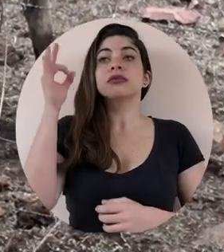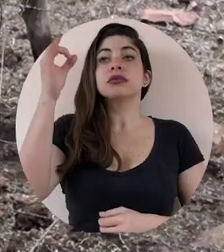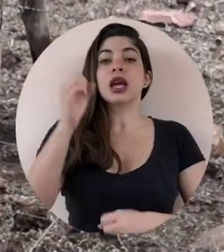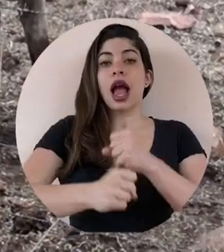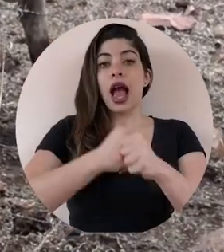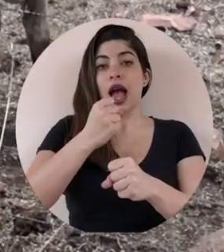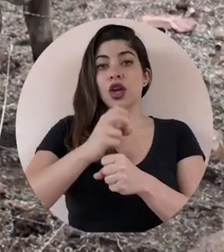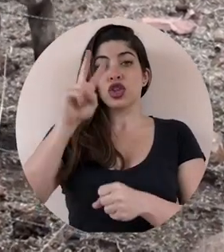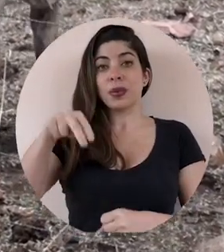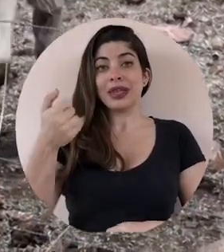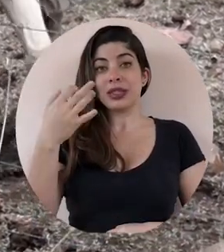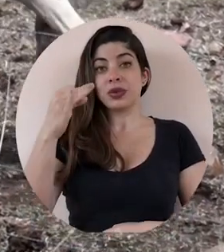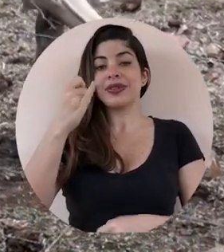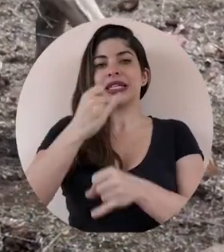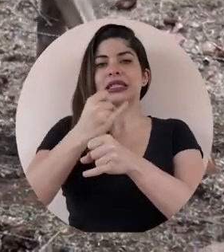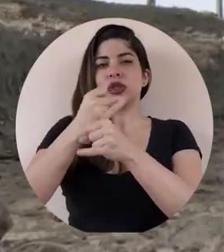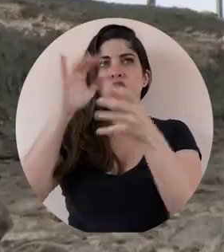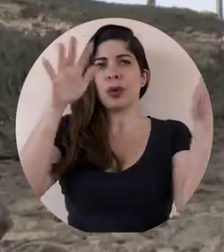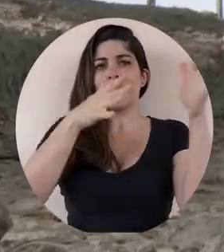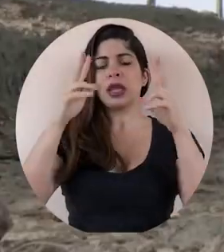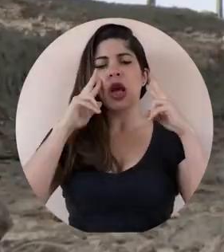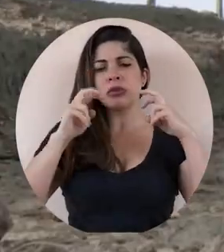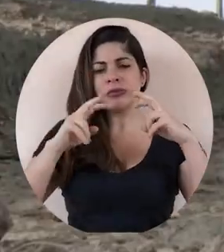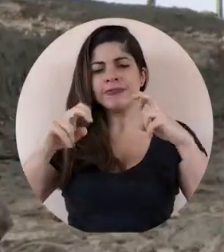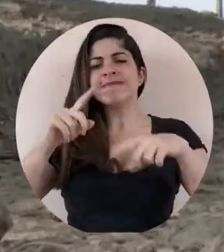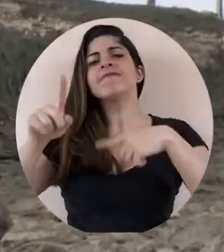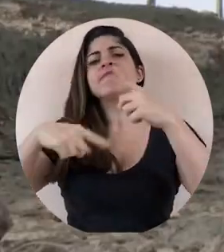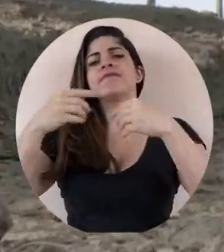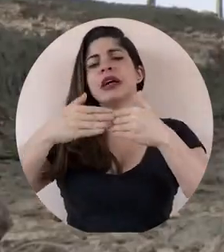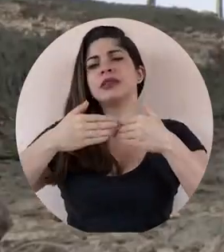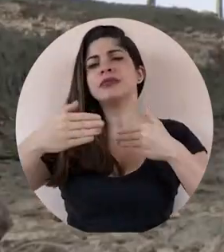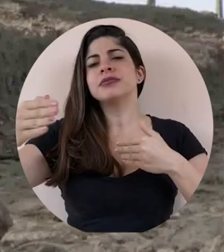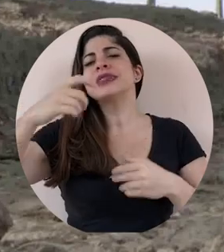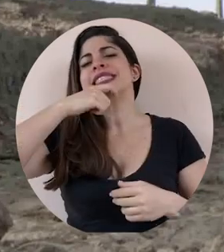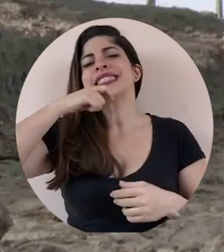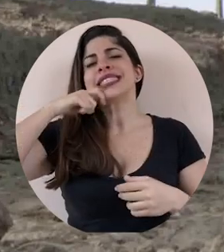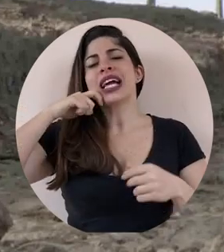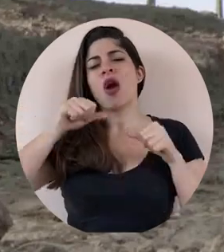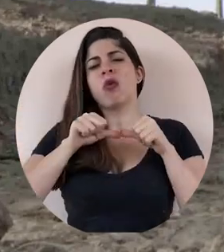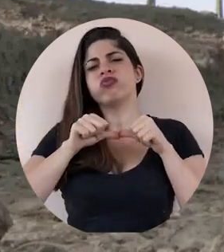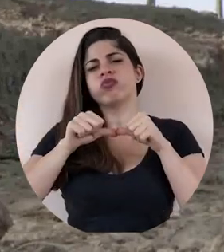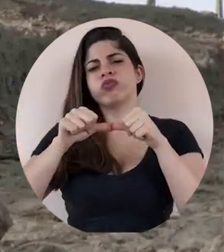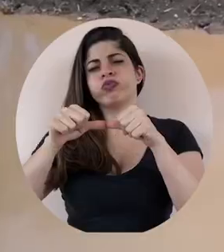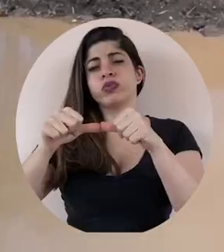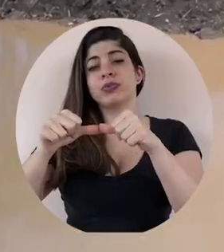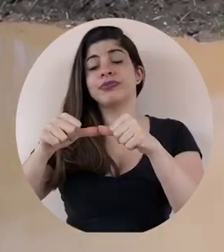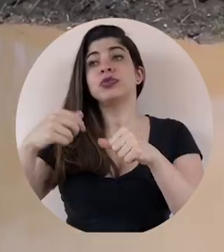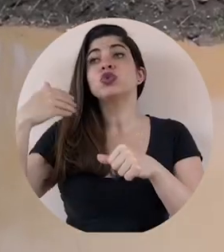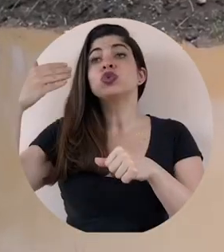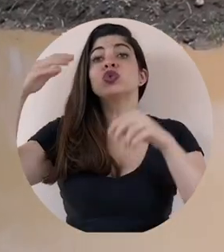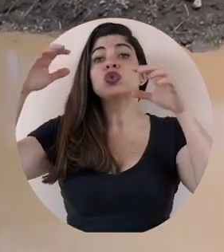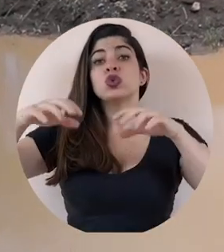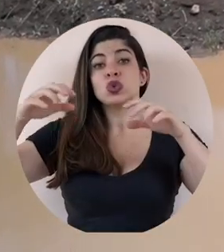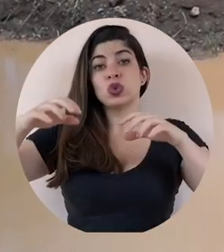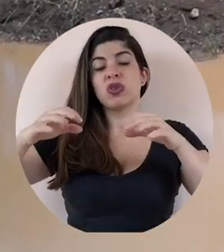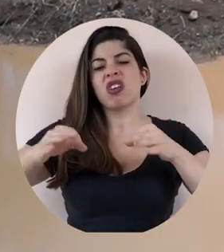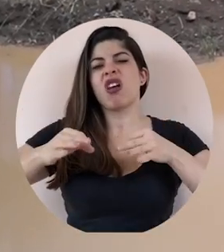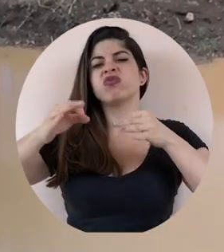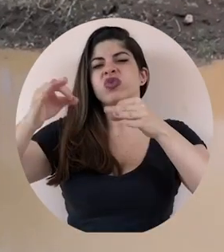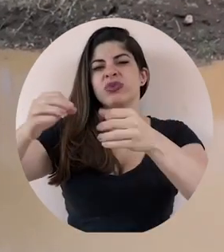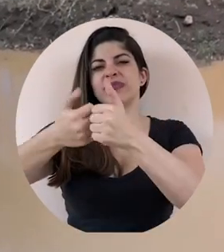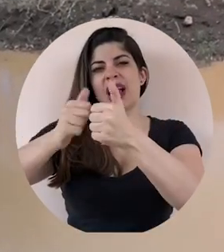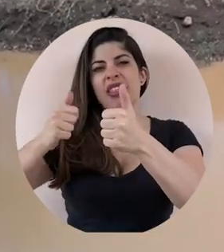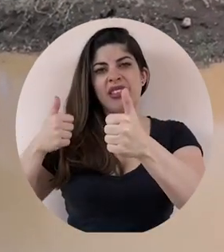Para el 2019, el Instituto Meteorológico pronostica un periodo seco y prolongado. El periodo lluvioso